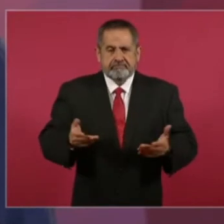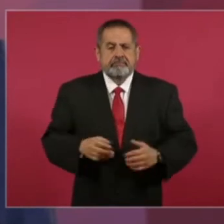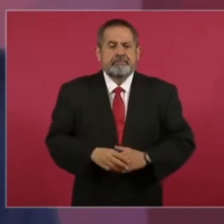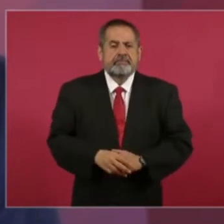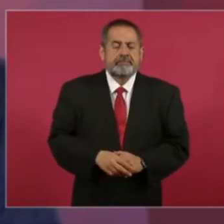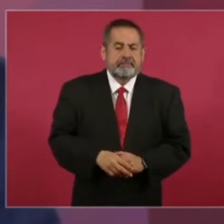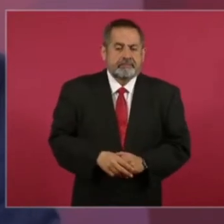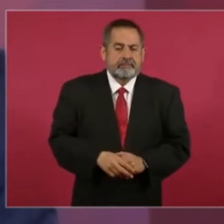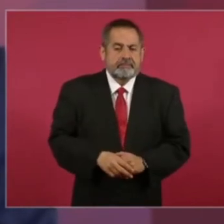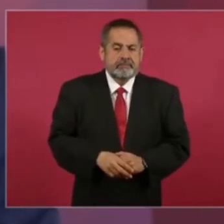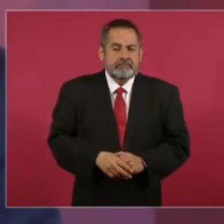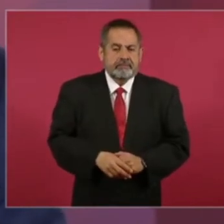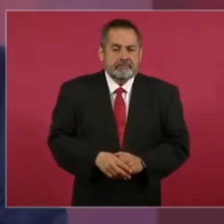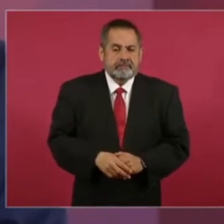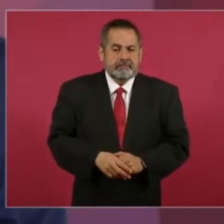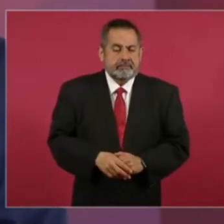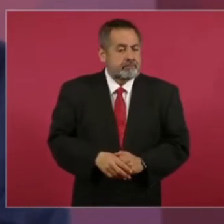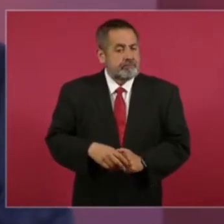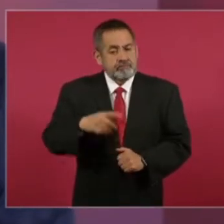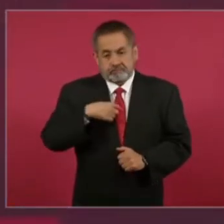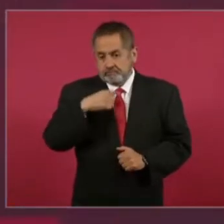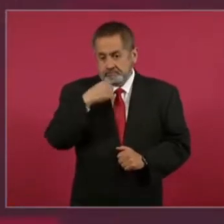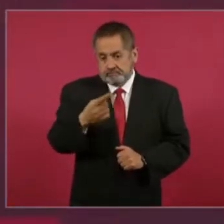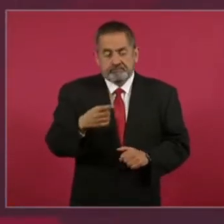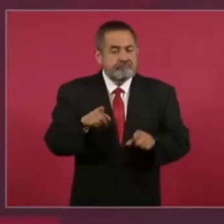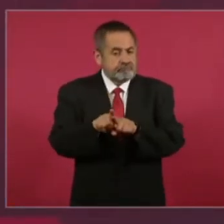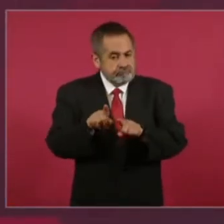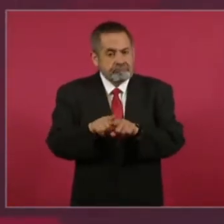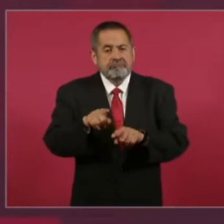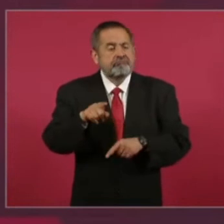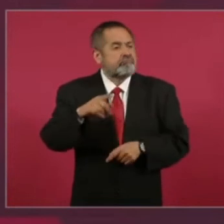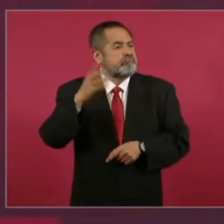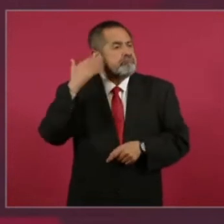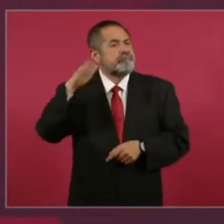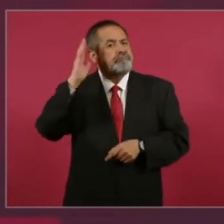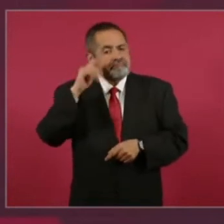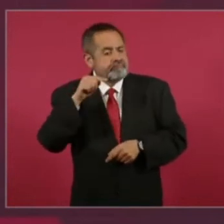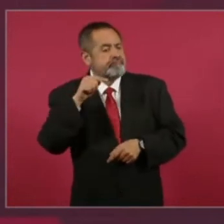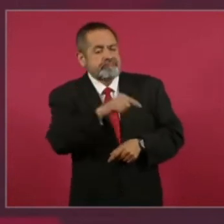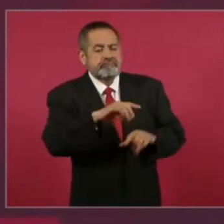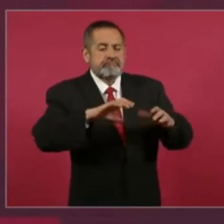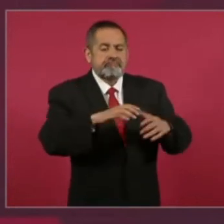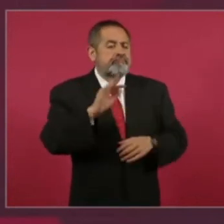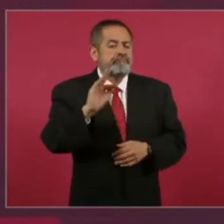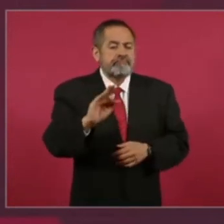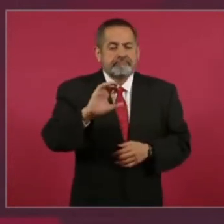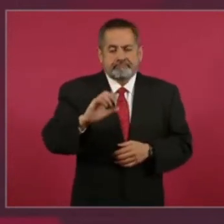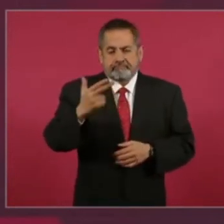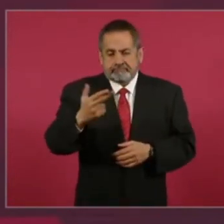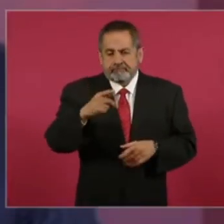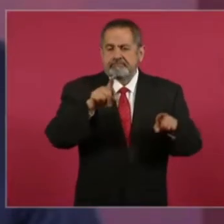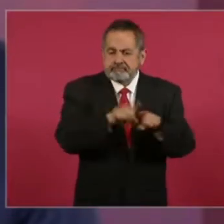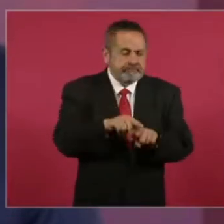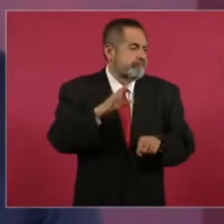y cuando les digo de que hacían lo mismo en el tiempo de Calderón en la Cámara